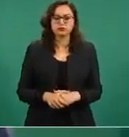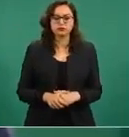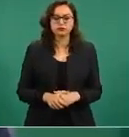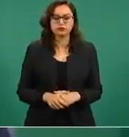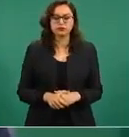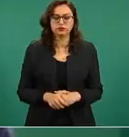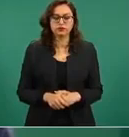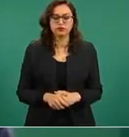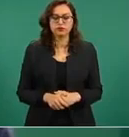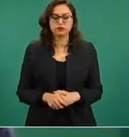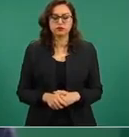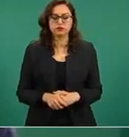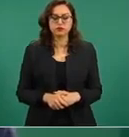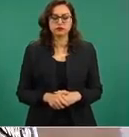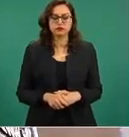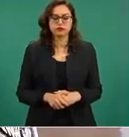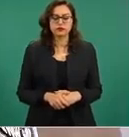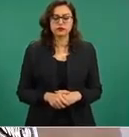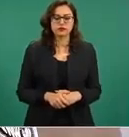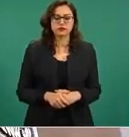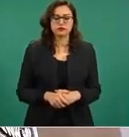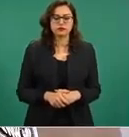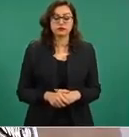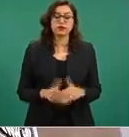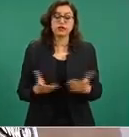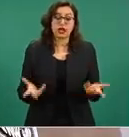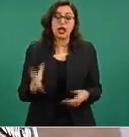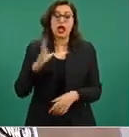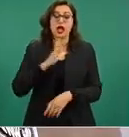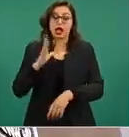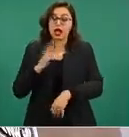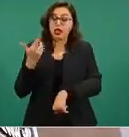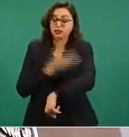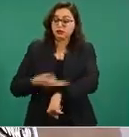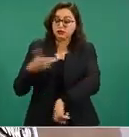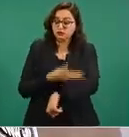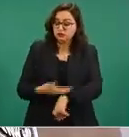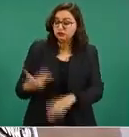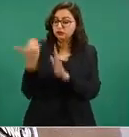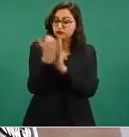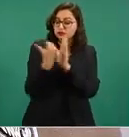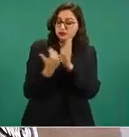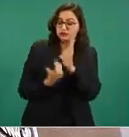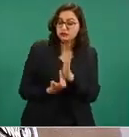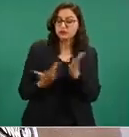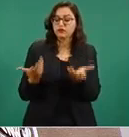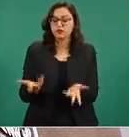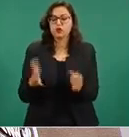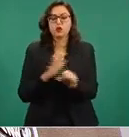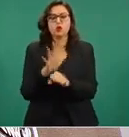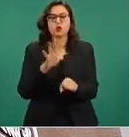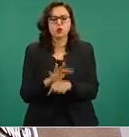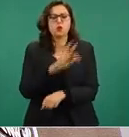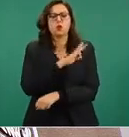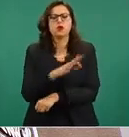democrático que es la consulta